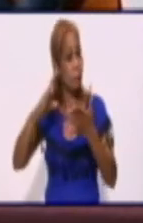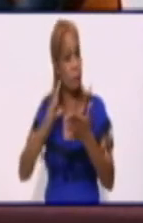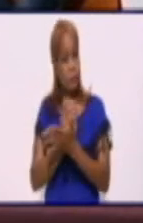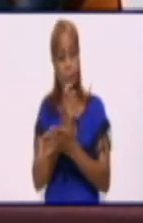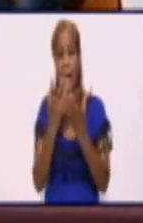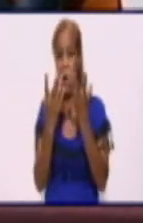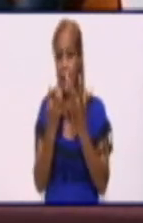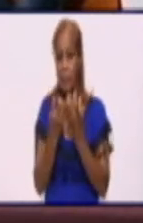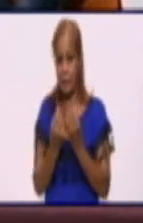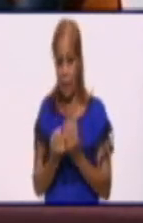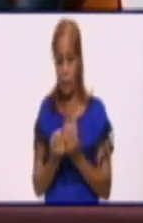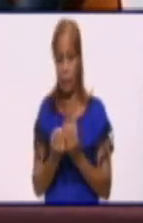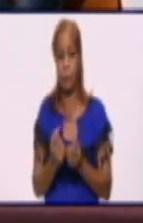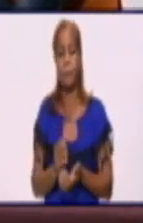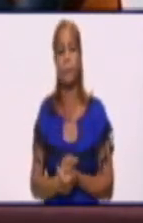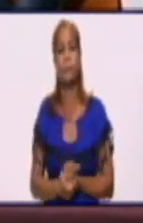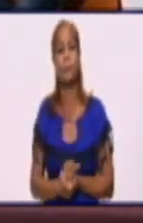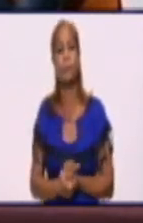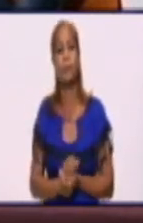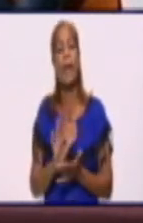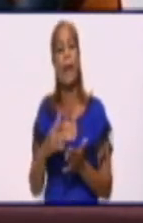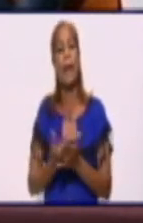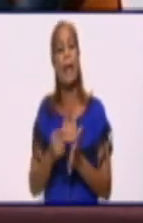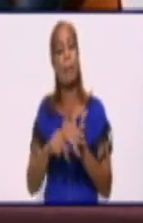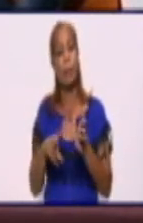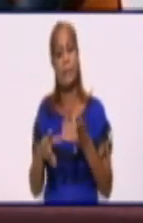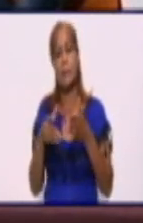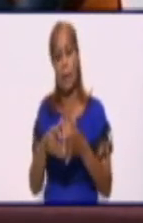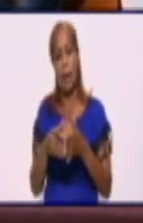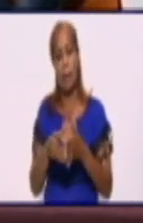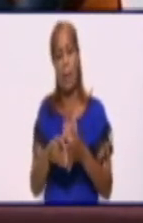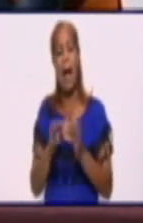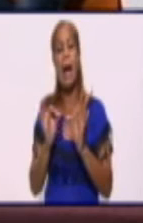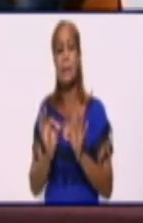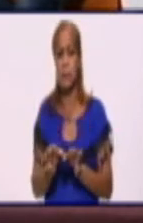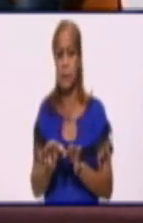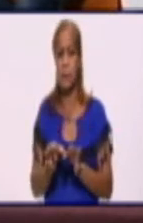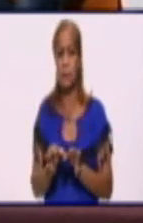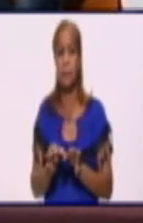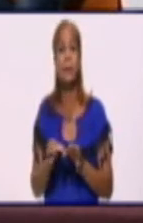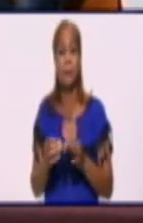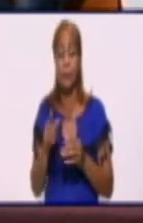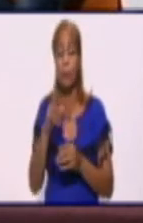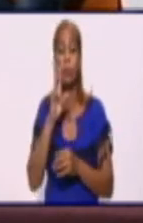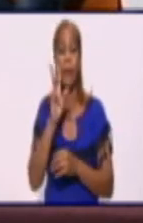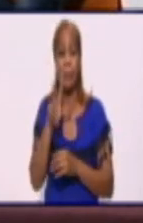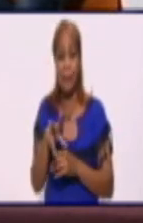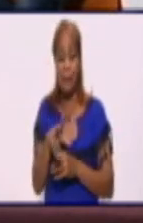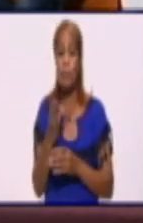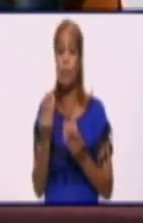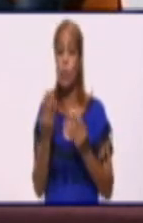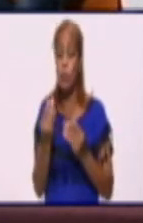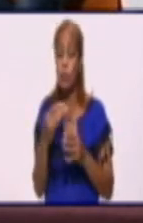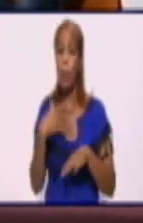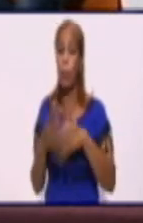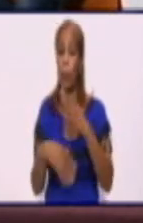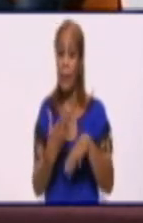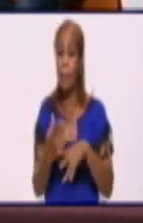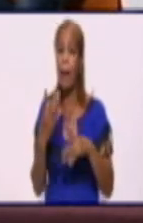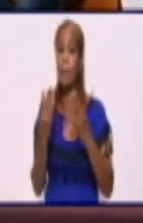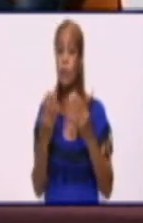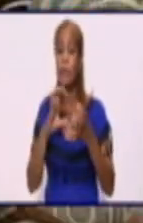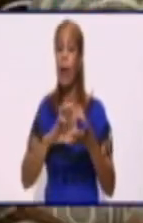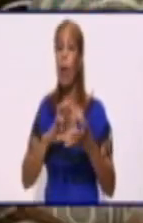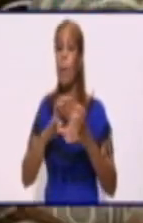de carga retirada en la provincia, lo que indica la magnitud de la afectación. Bueno, la afectación de